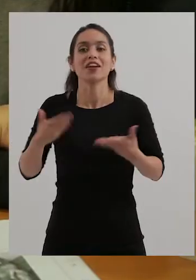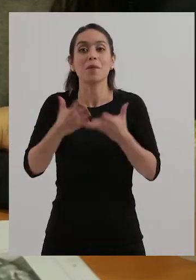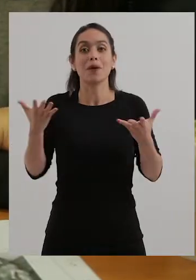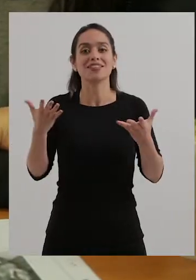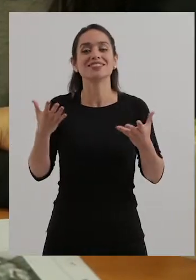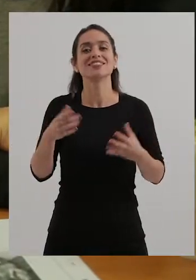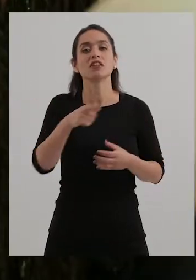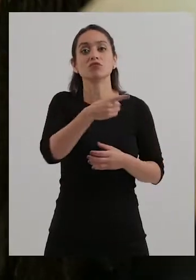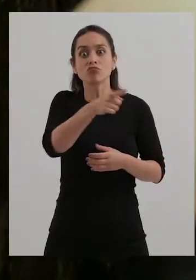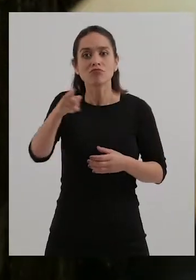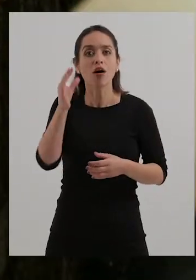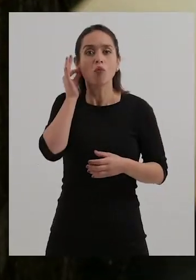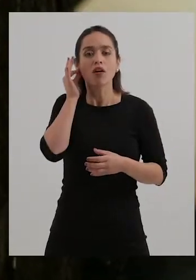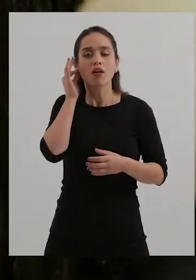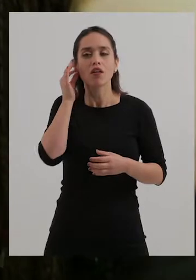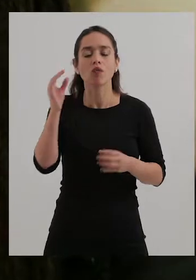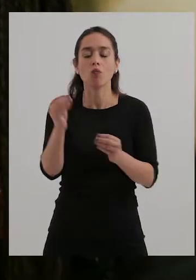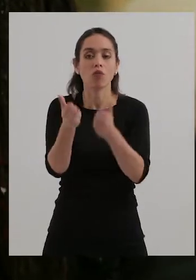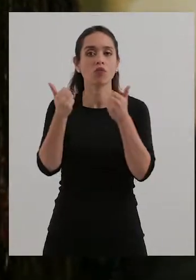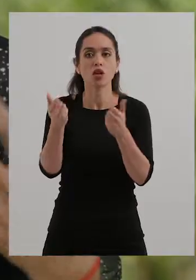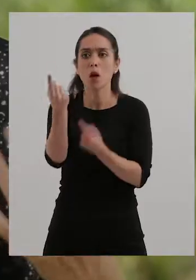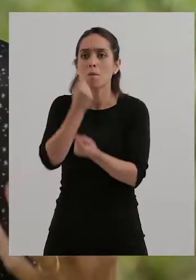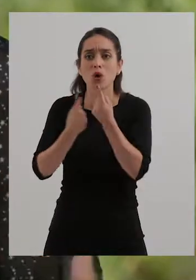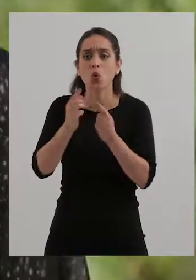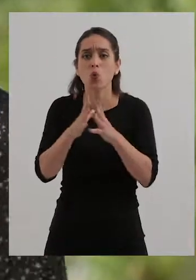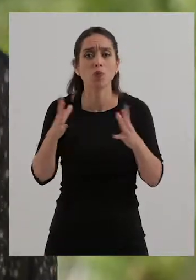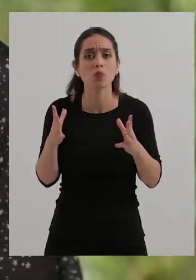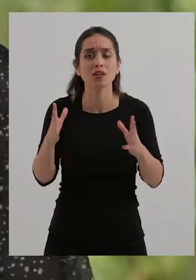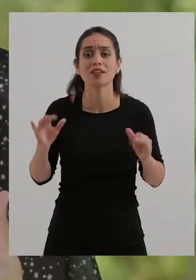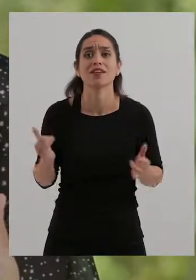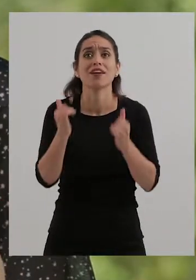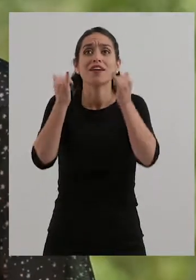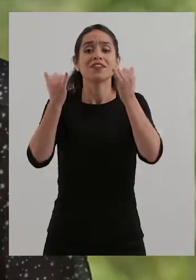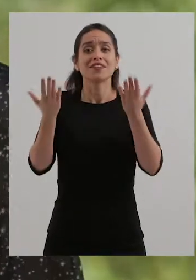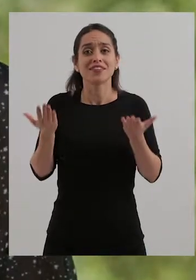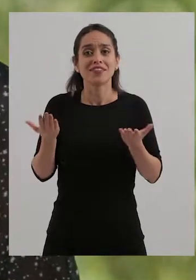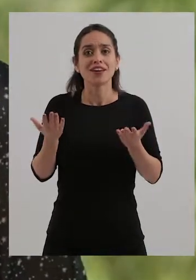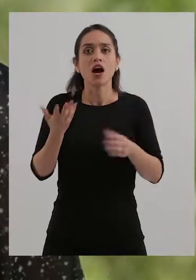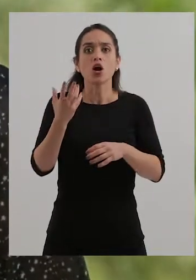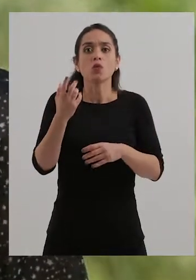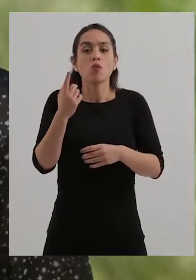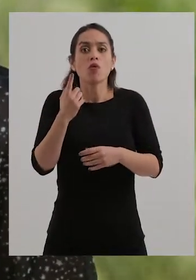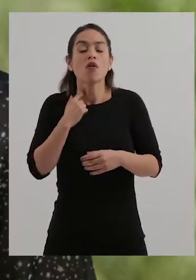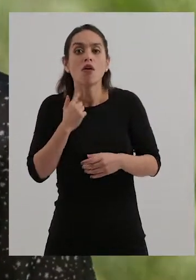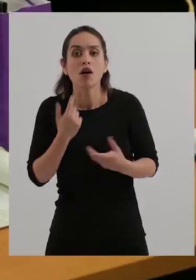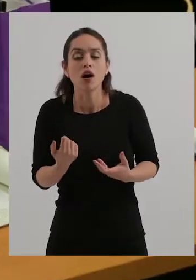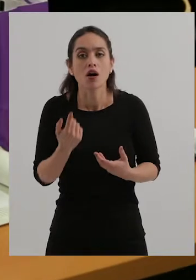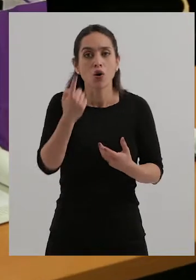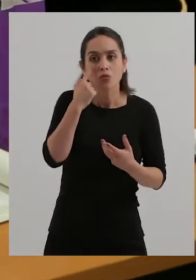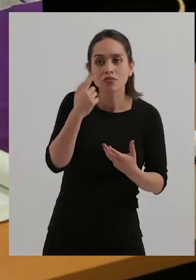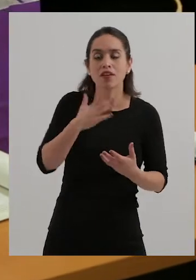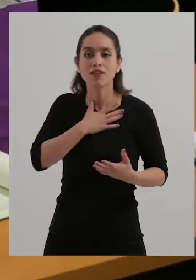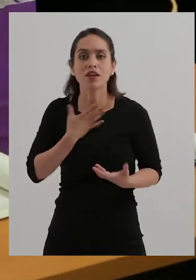espectaculares. Tenían preguntas, tenían alegría, tenían curiosidad. Me miraban,